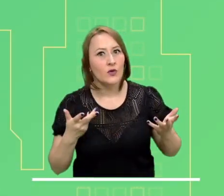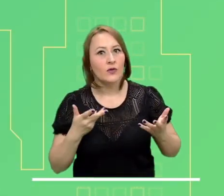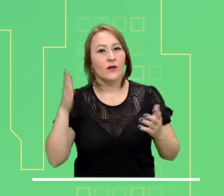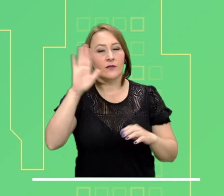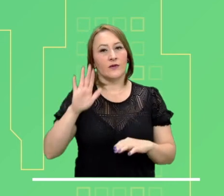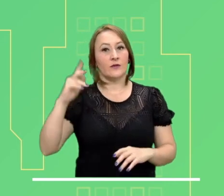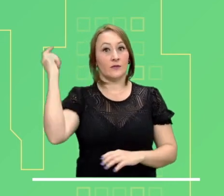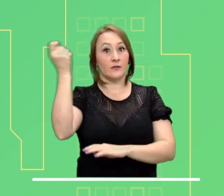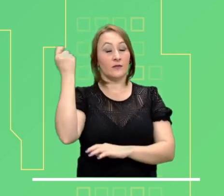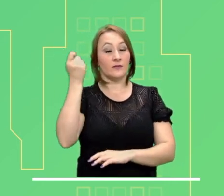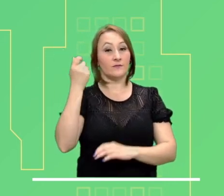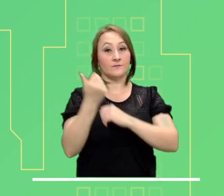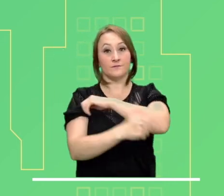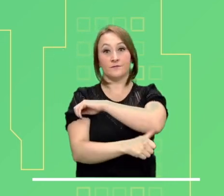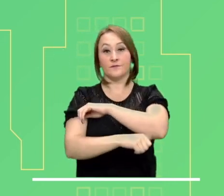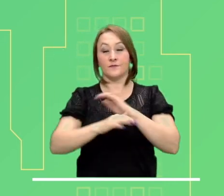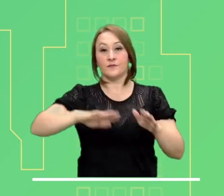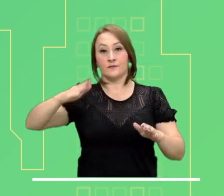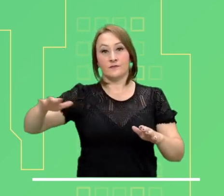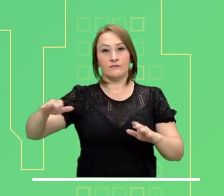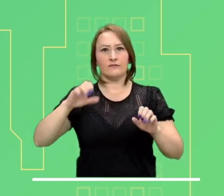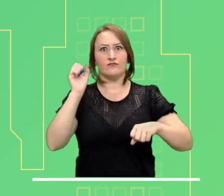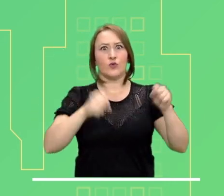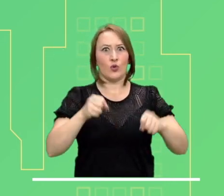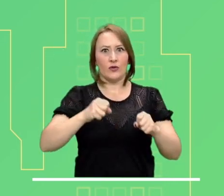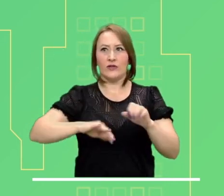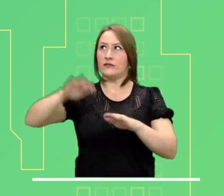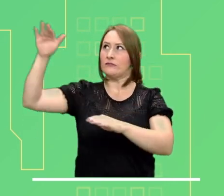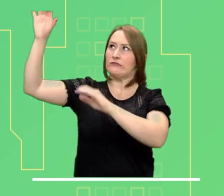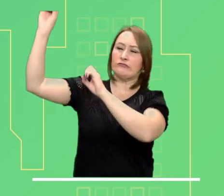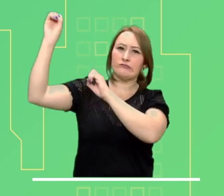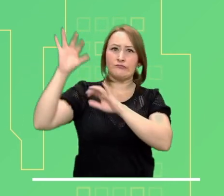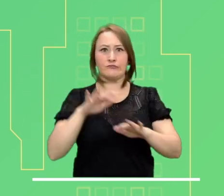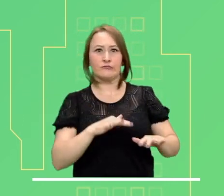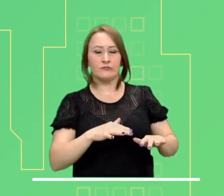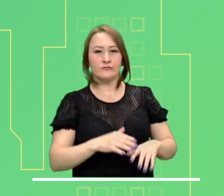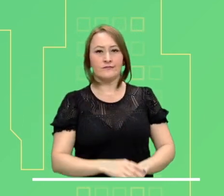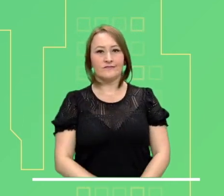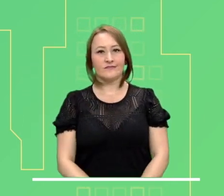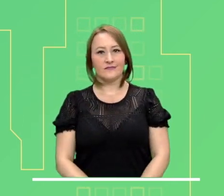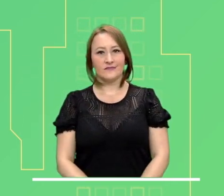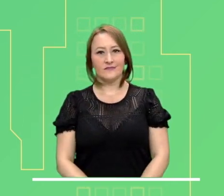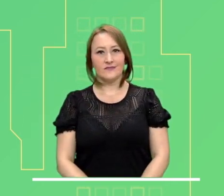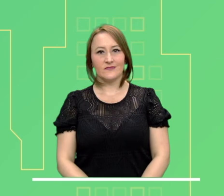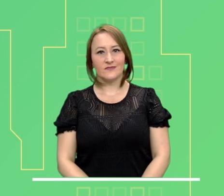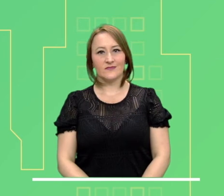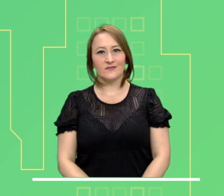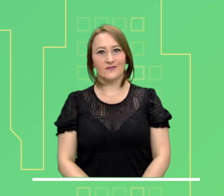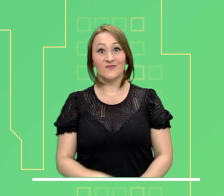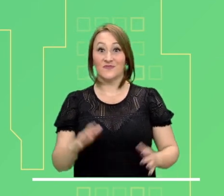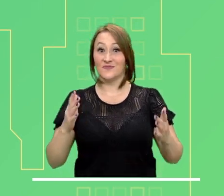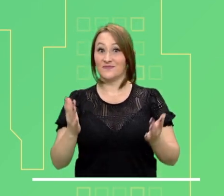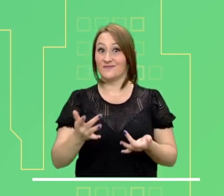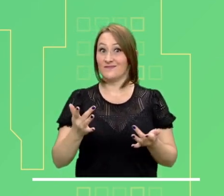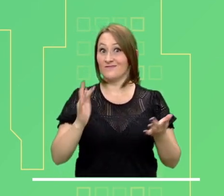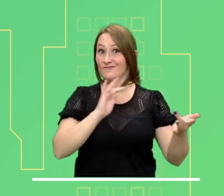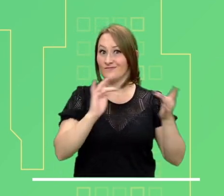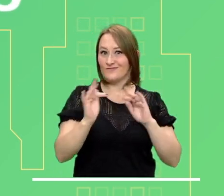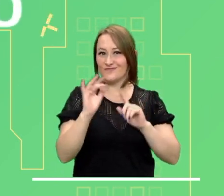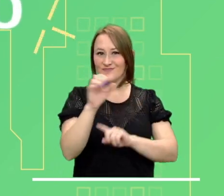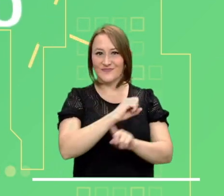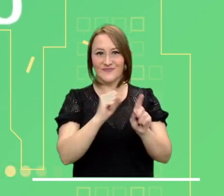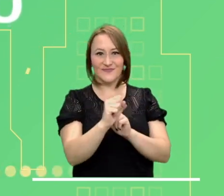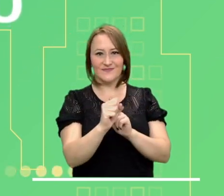Máxima alerta se presenta en los departamentos de Meta, Boyacá y Antioquia por alta probabilidad de deslizamientos de tierra en zonas inestables.